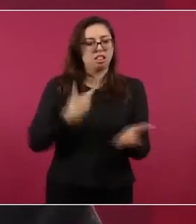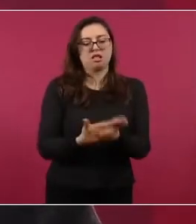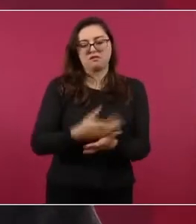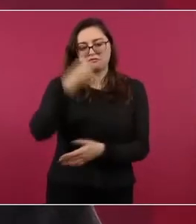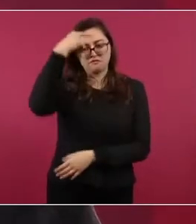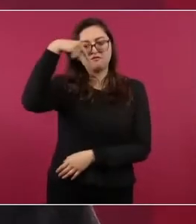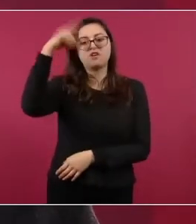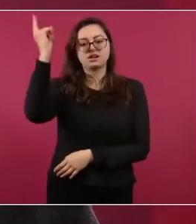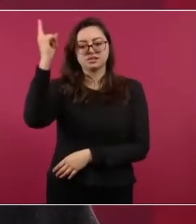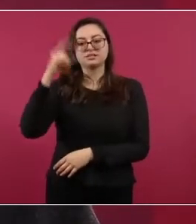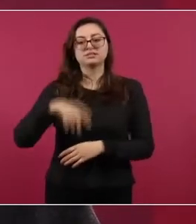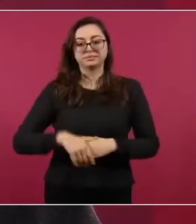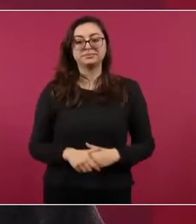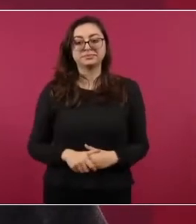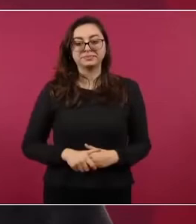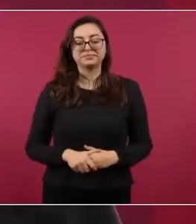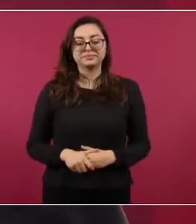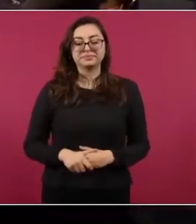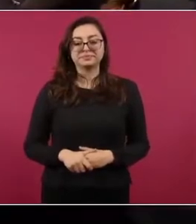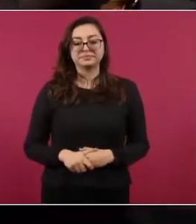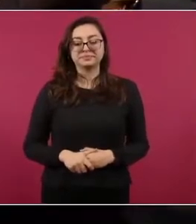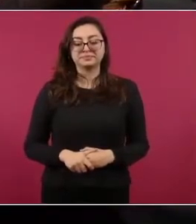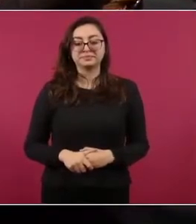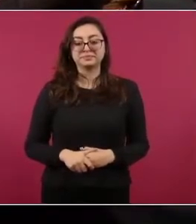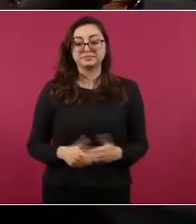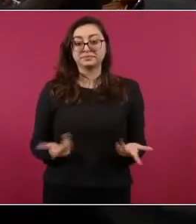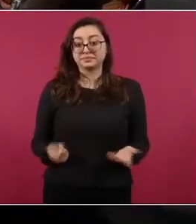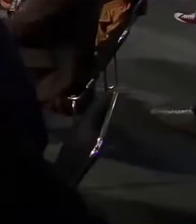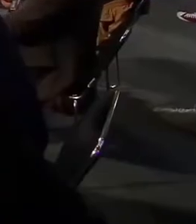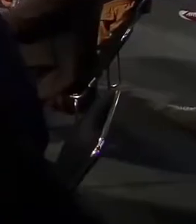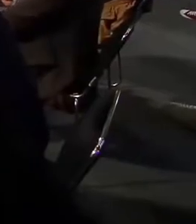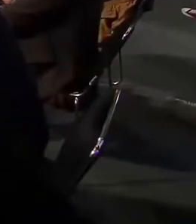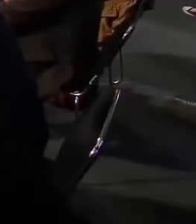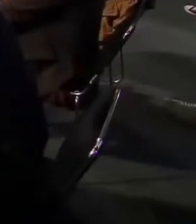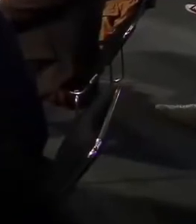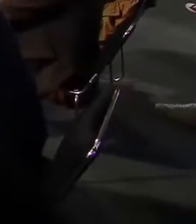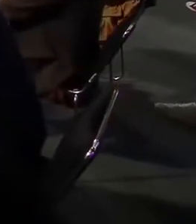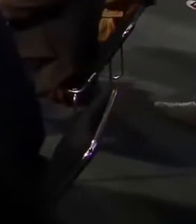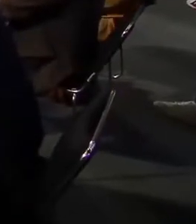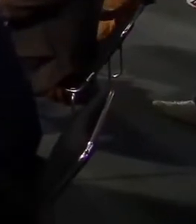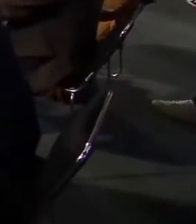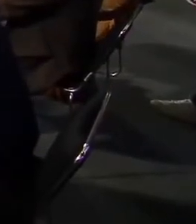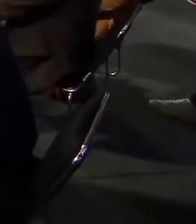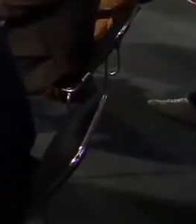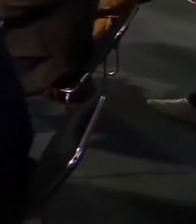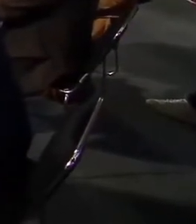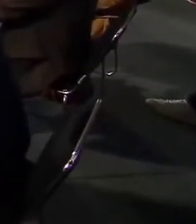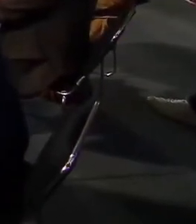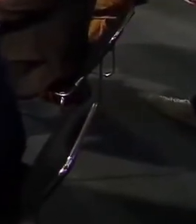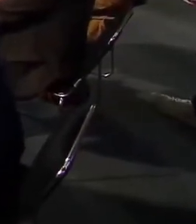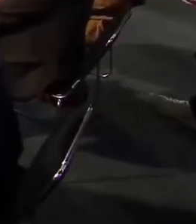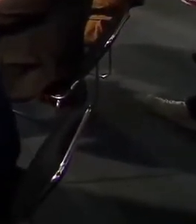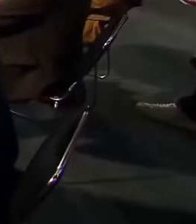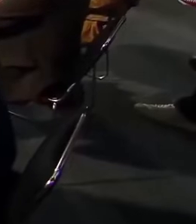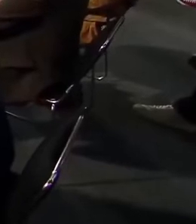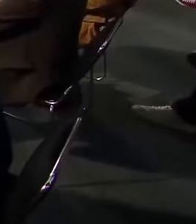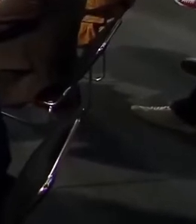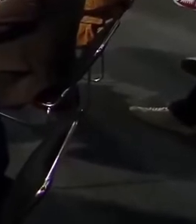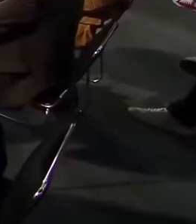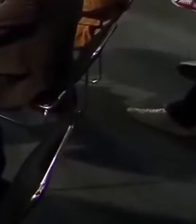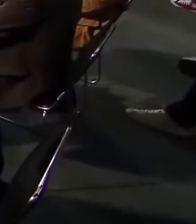Entonces, en el caso del Perú, pues la mayoría del Congreso